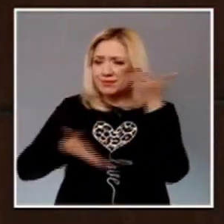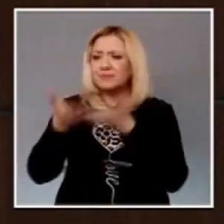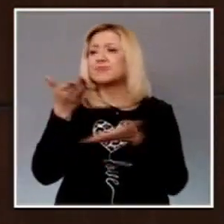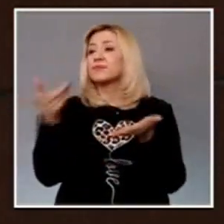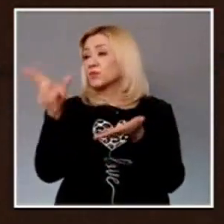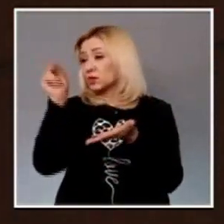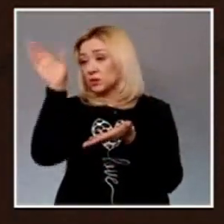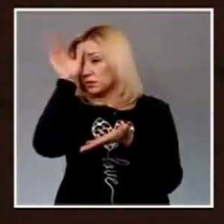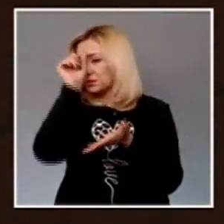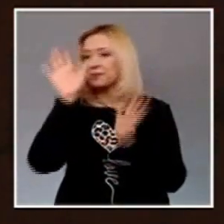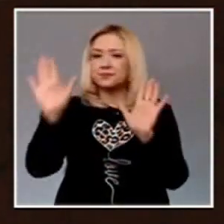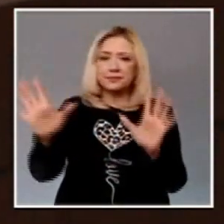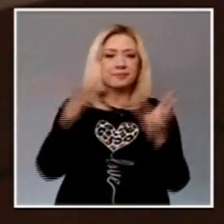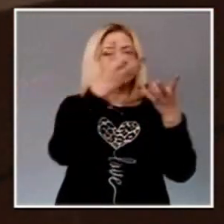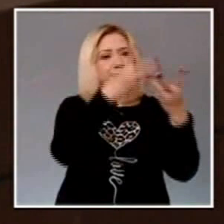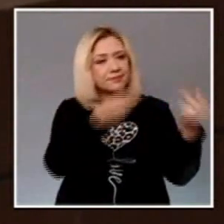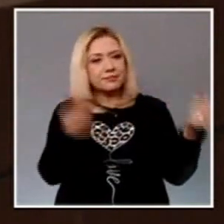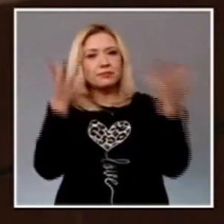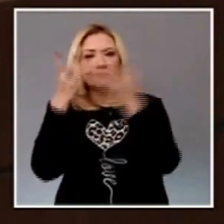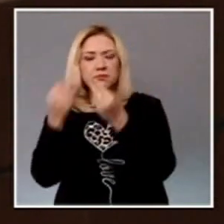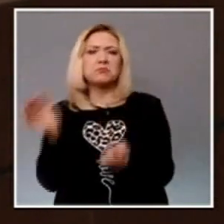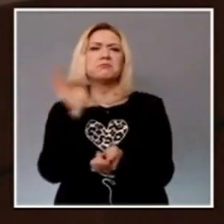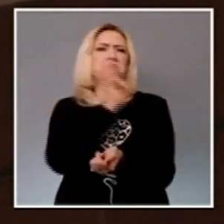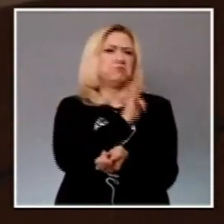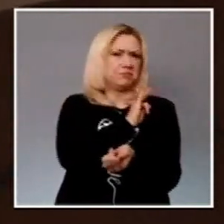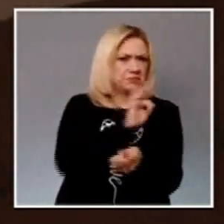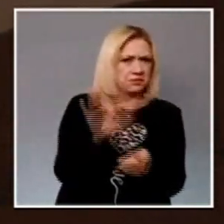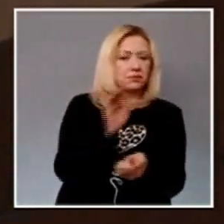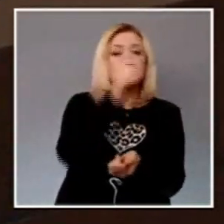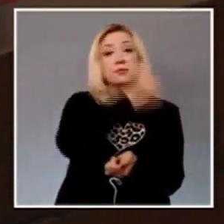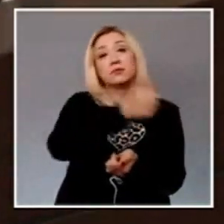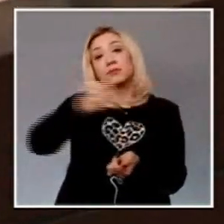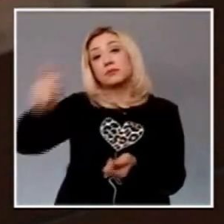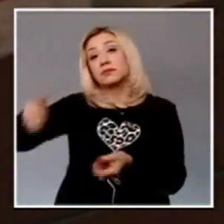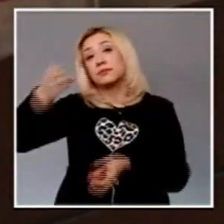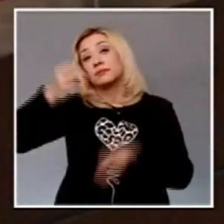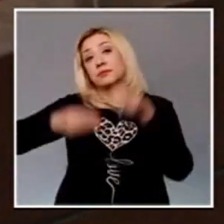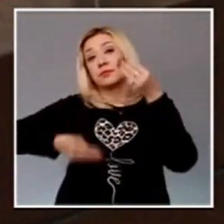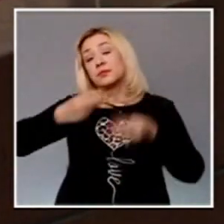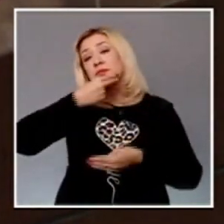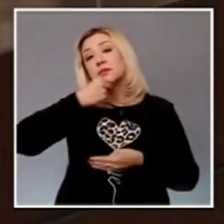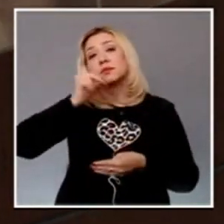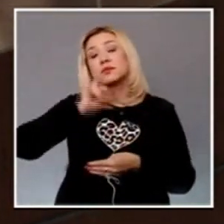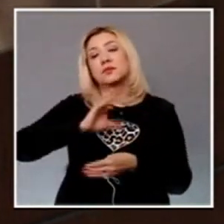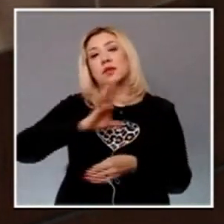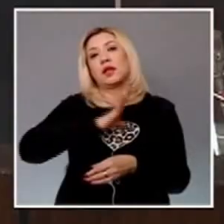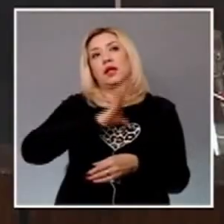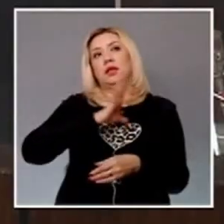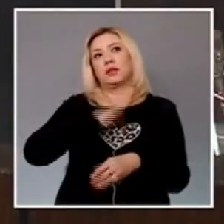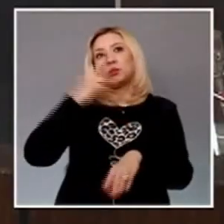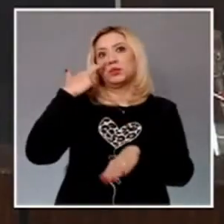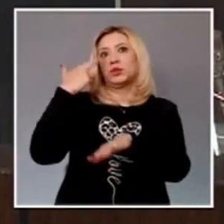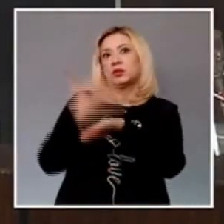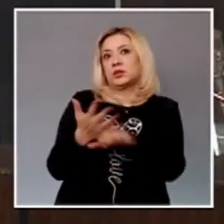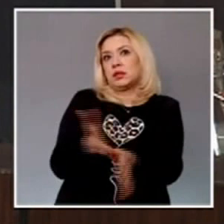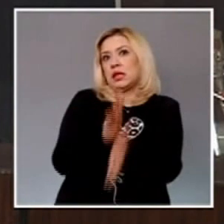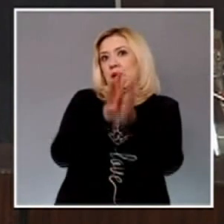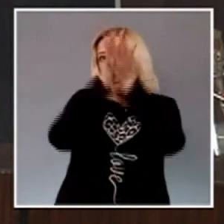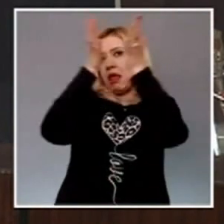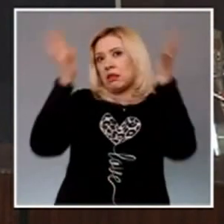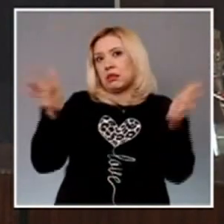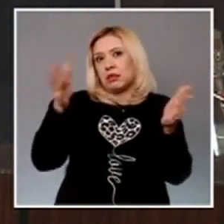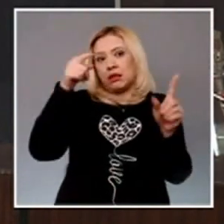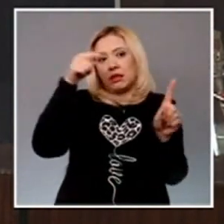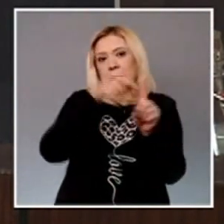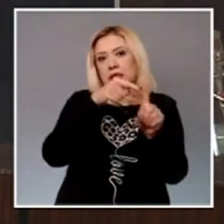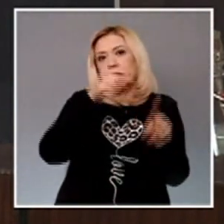diferencias. Recordó que cada magistrada y magistrado tiene un altísimo deber con la institución, con el país y con la democracia, la